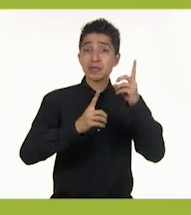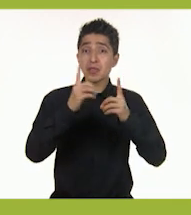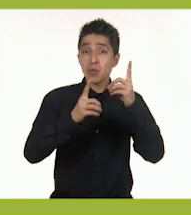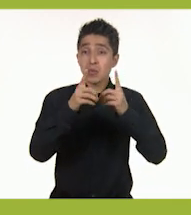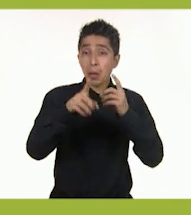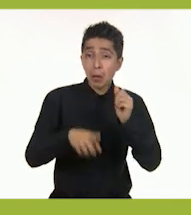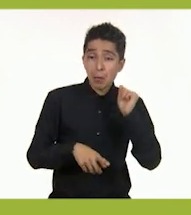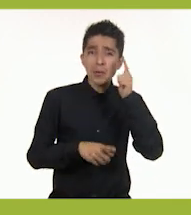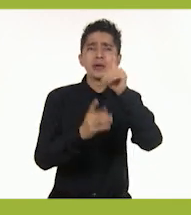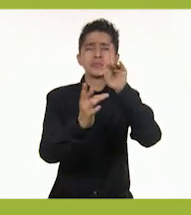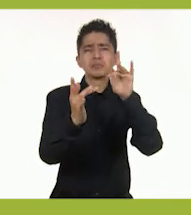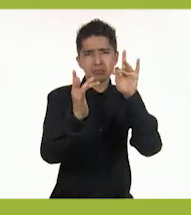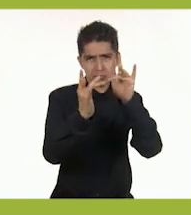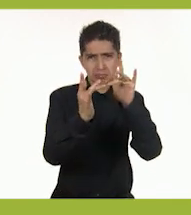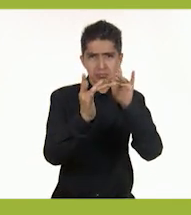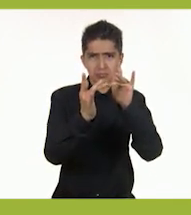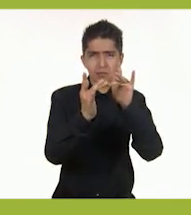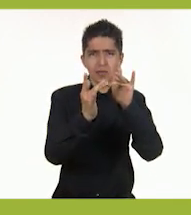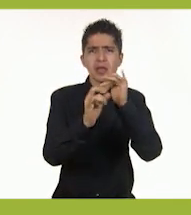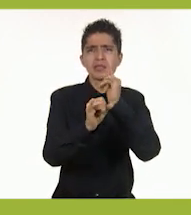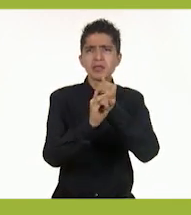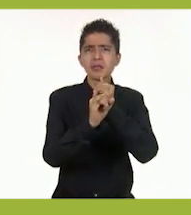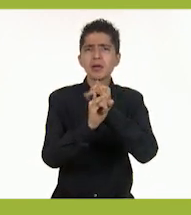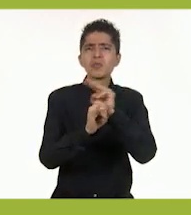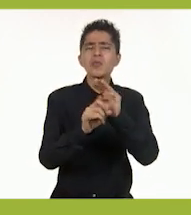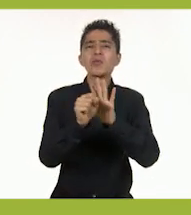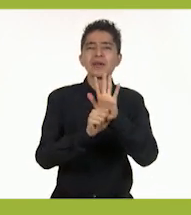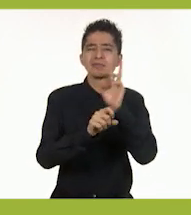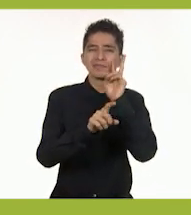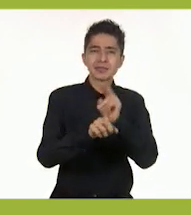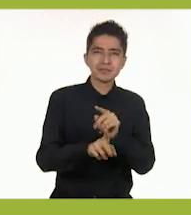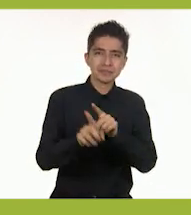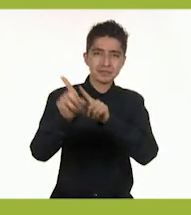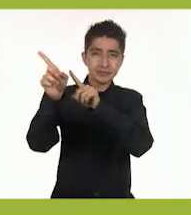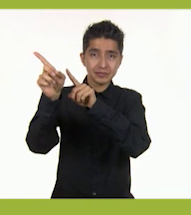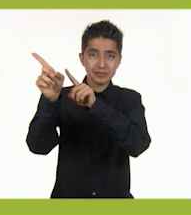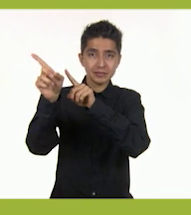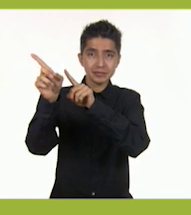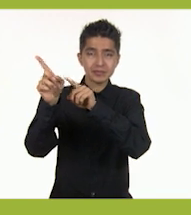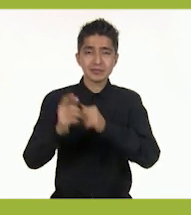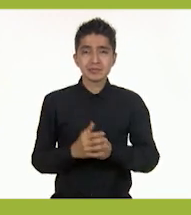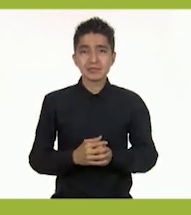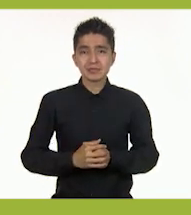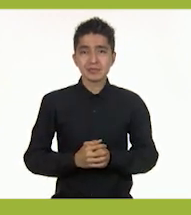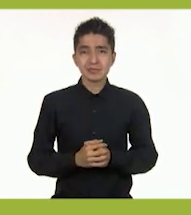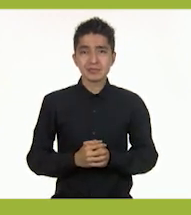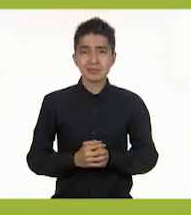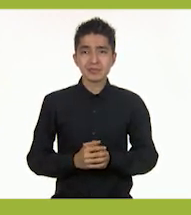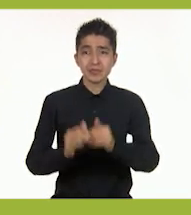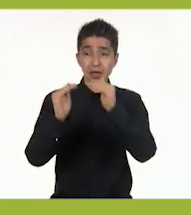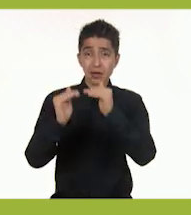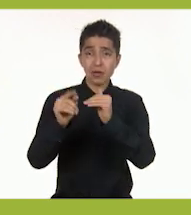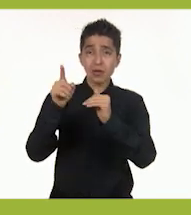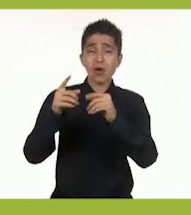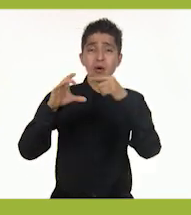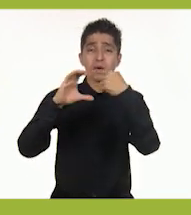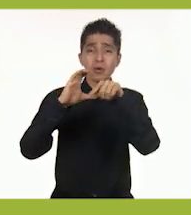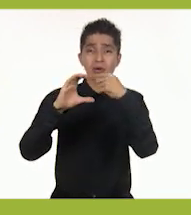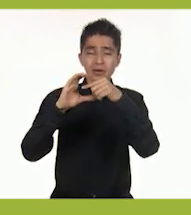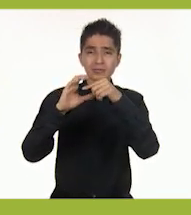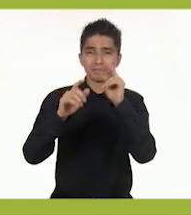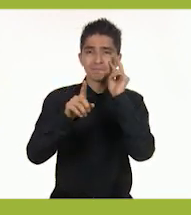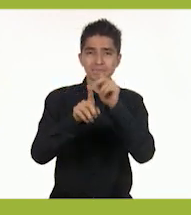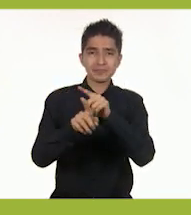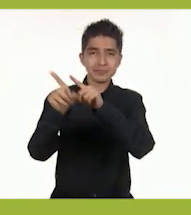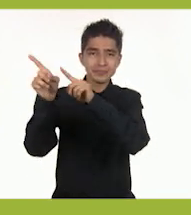duda, contáctanos. Página web, cep.gov.mx Correo, buzón